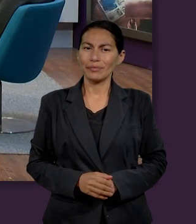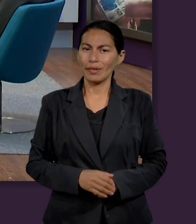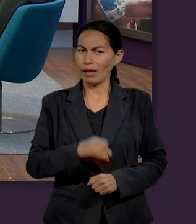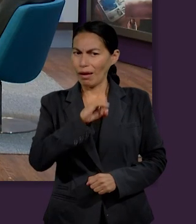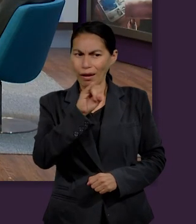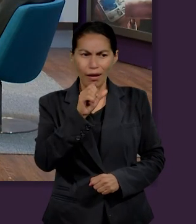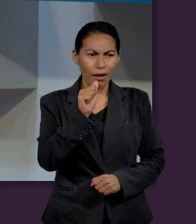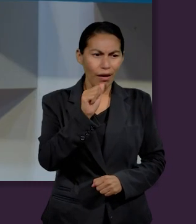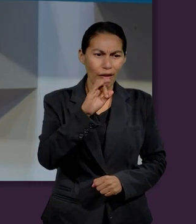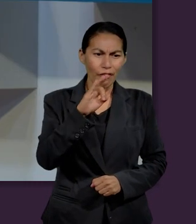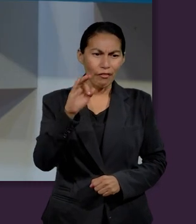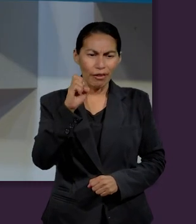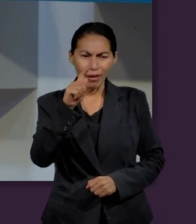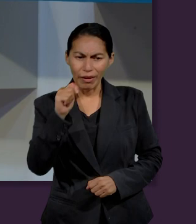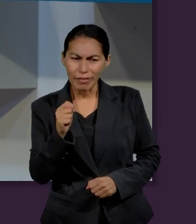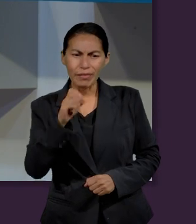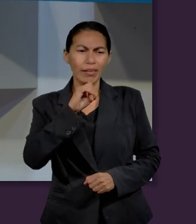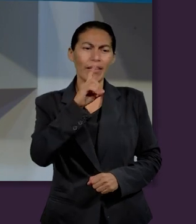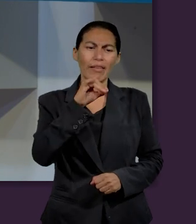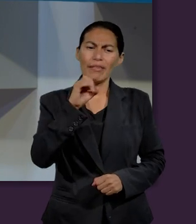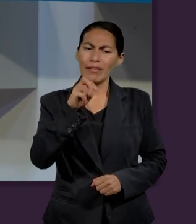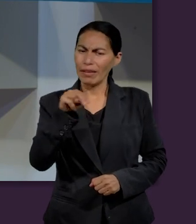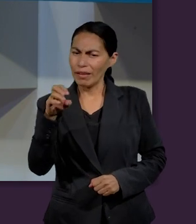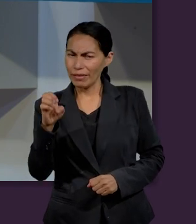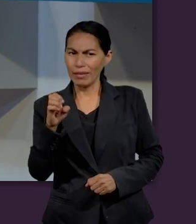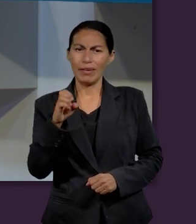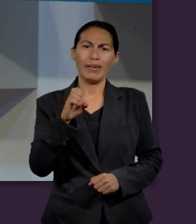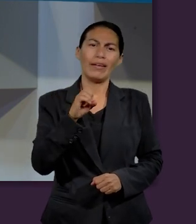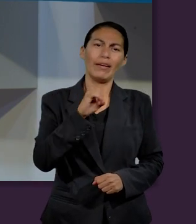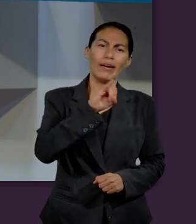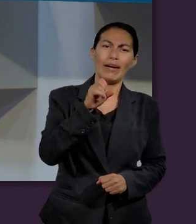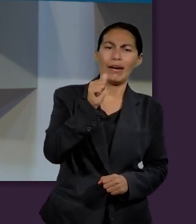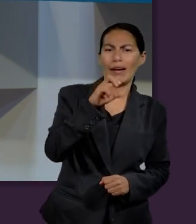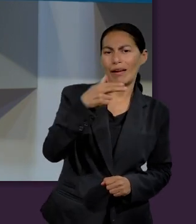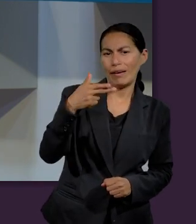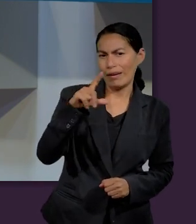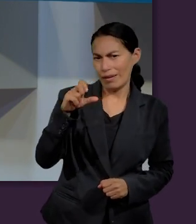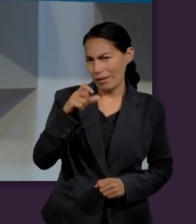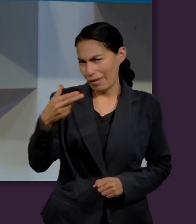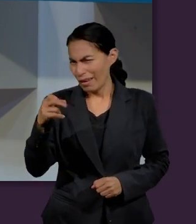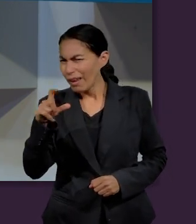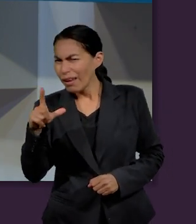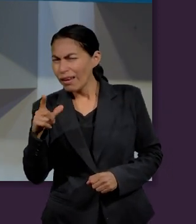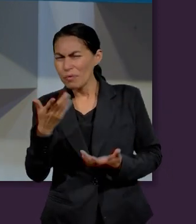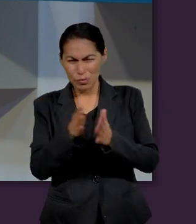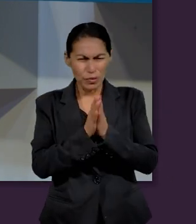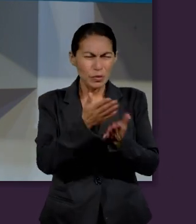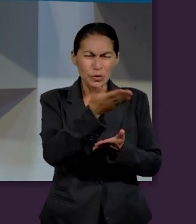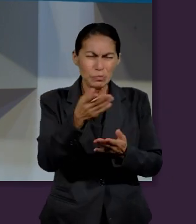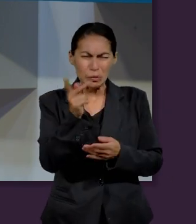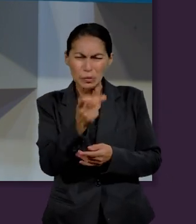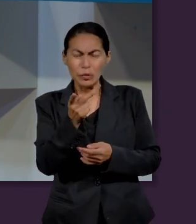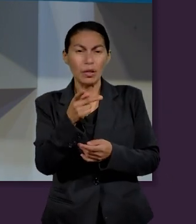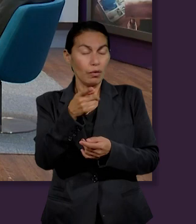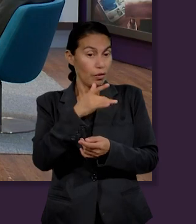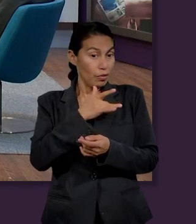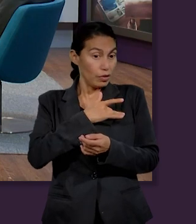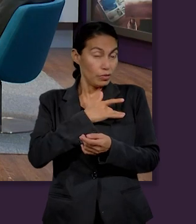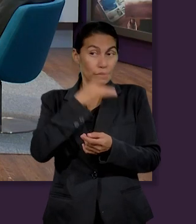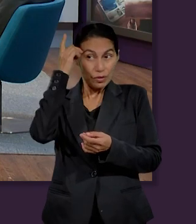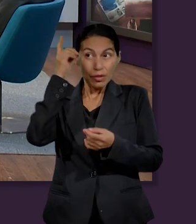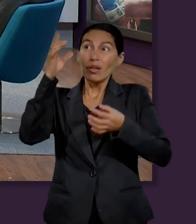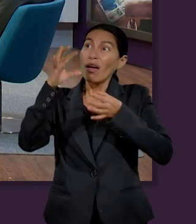¿Quieres, Jafet o Diane, Yael y las personas que nos ven, quieren un corazón para el reino de Dios?